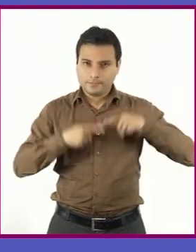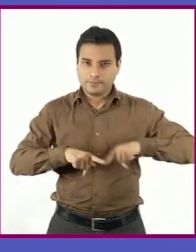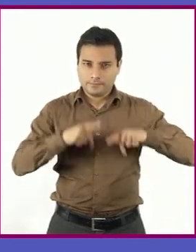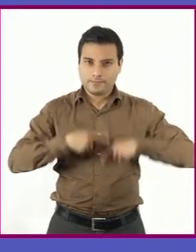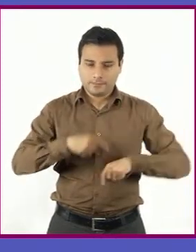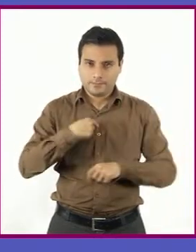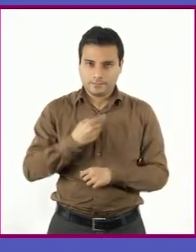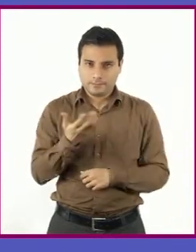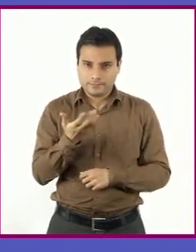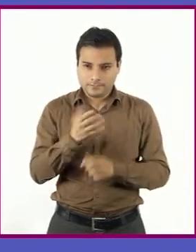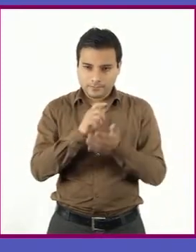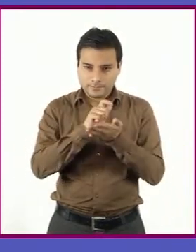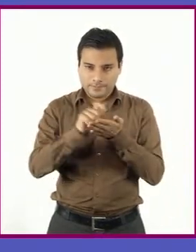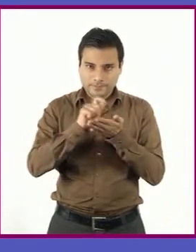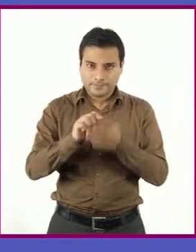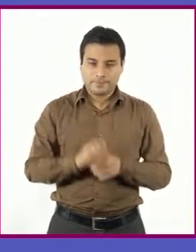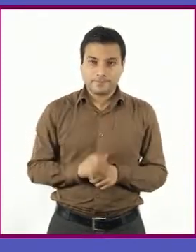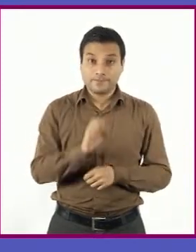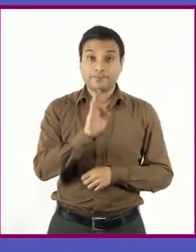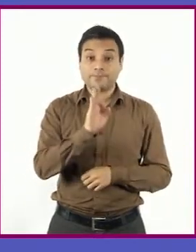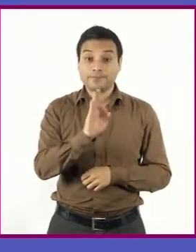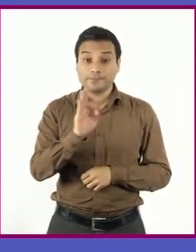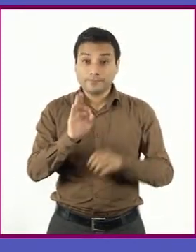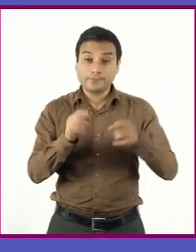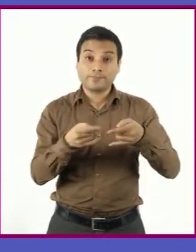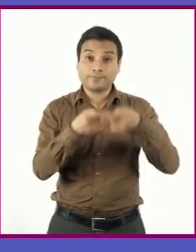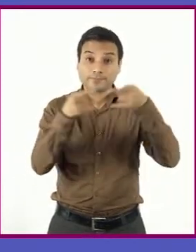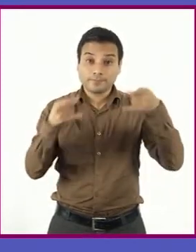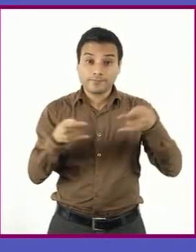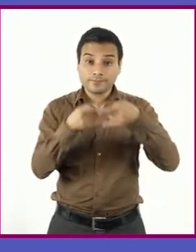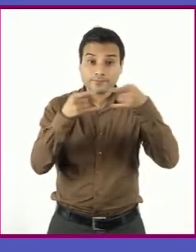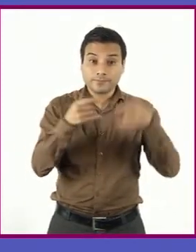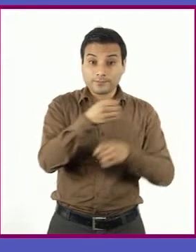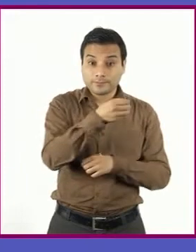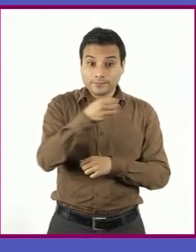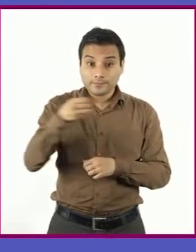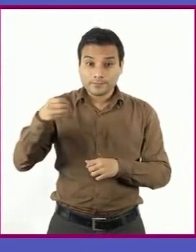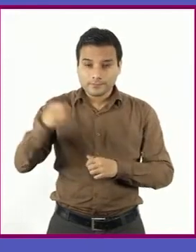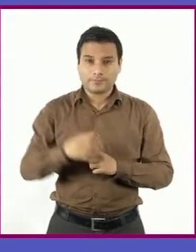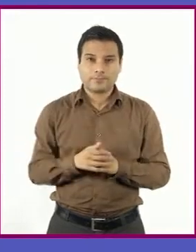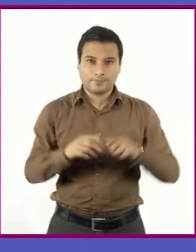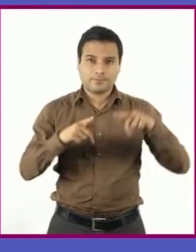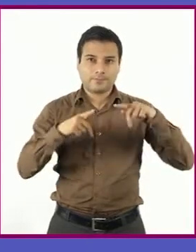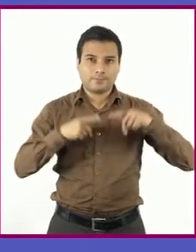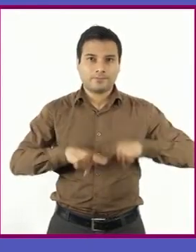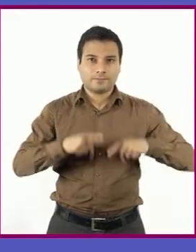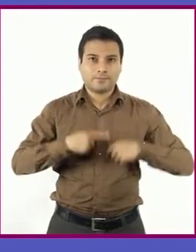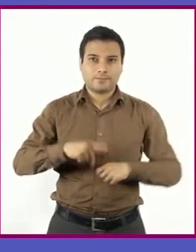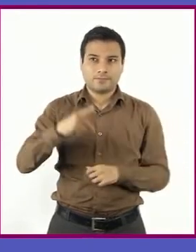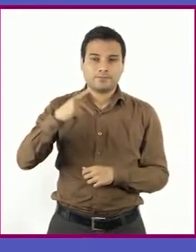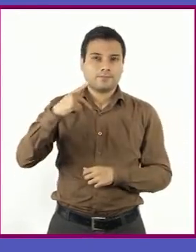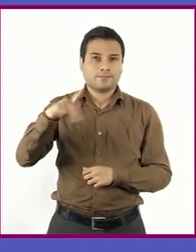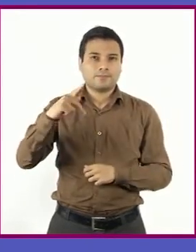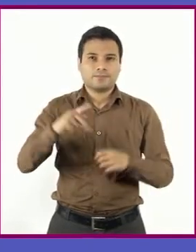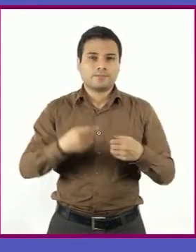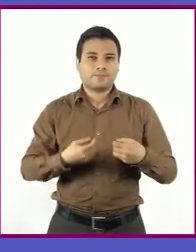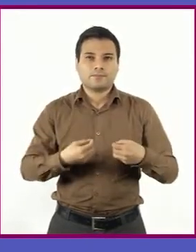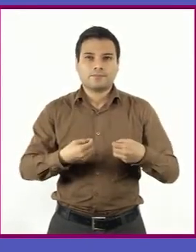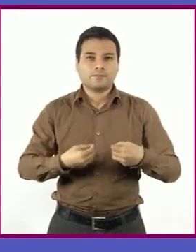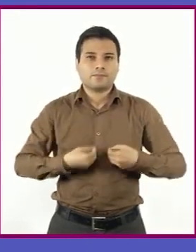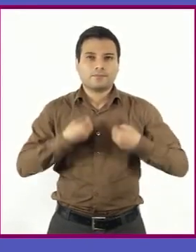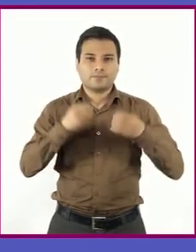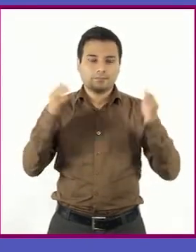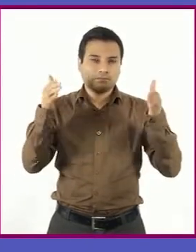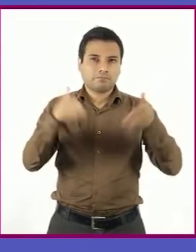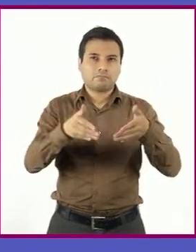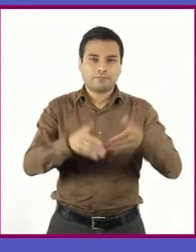acontecimientos ordenados cronológicamente y se centra en la vida del autor. No tiene límite de extensión y narra